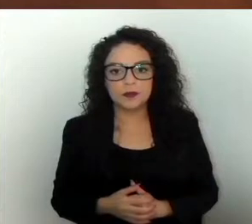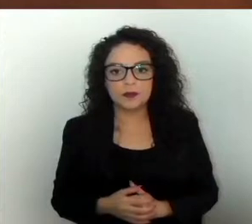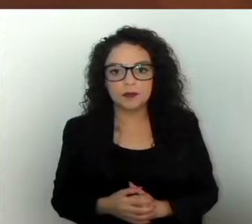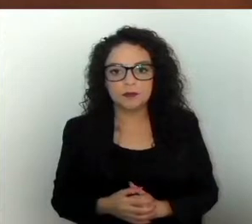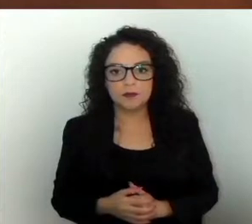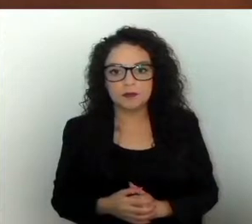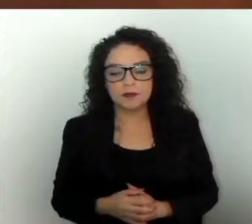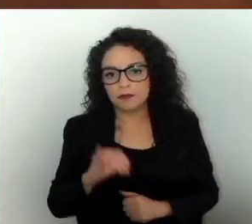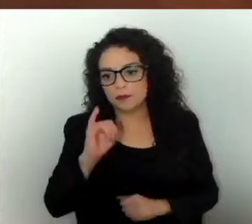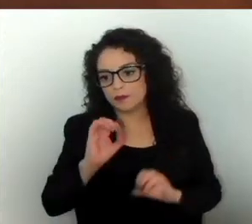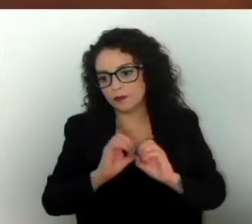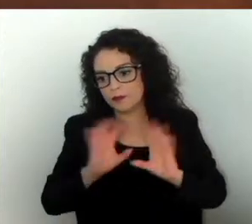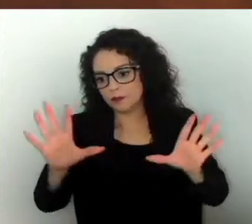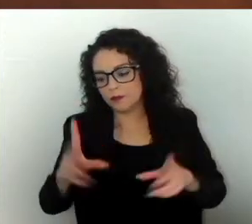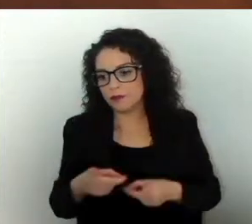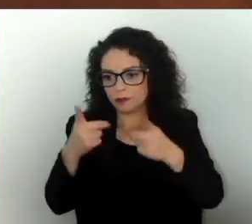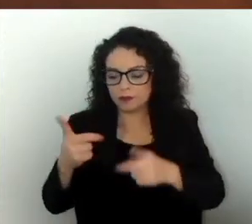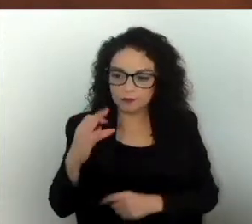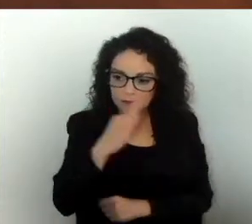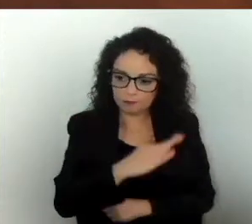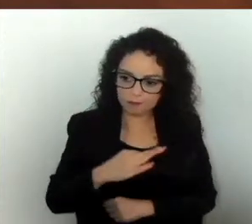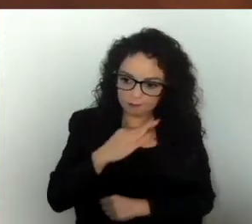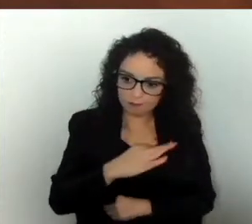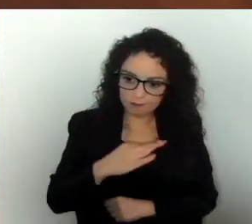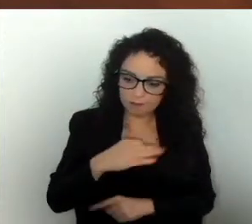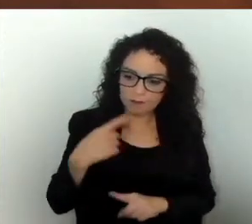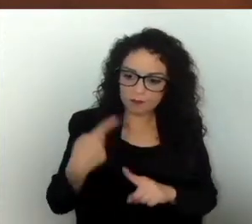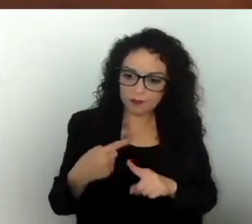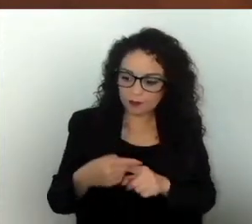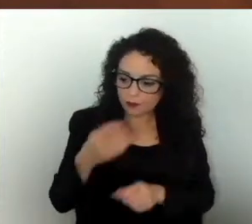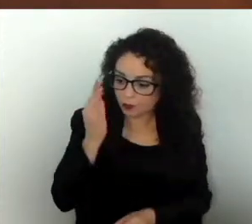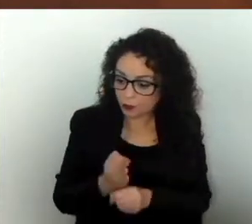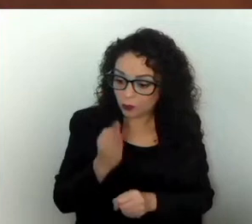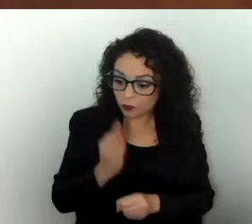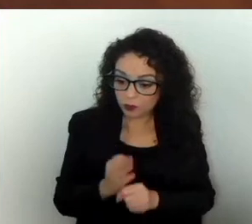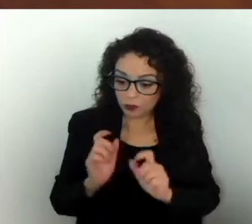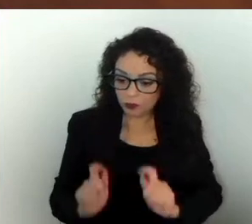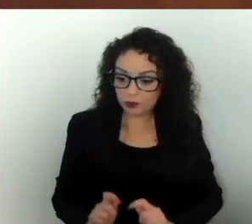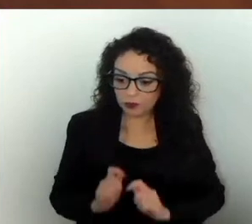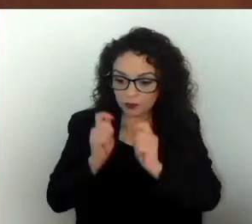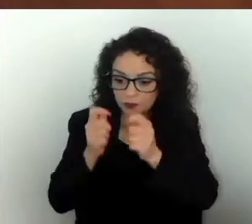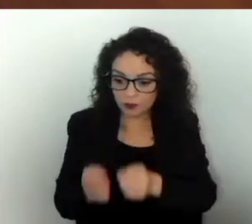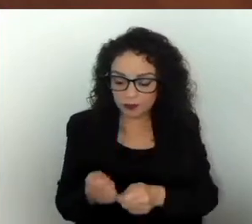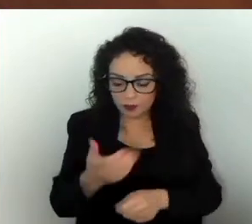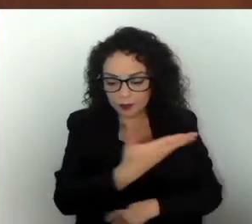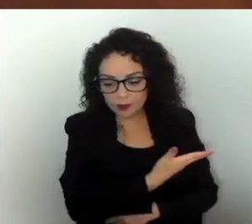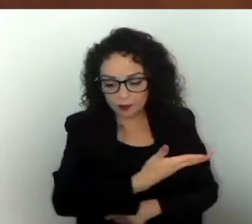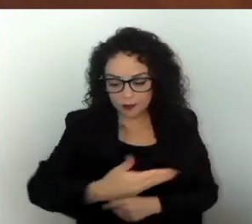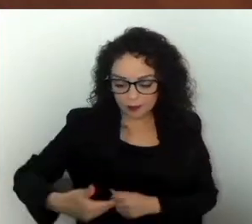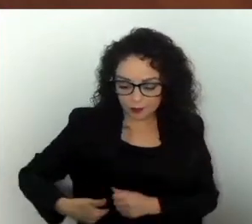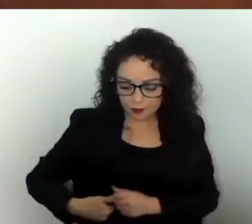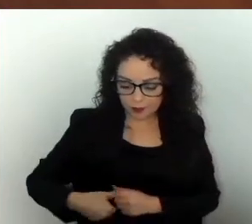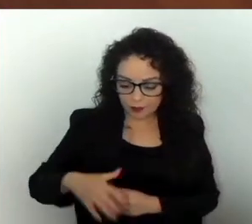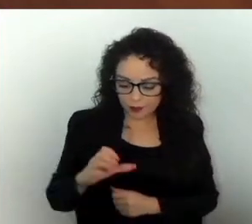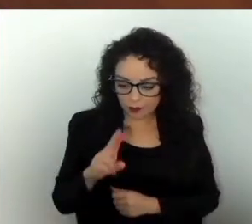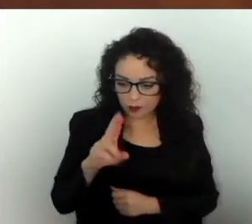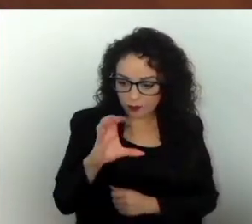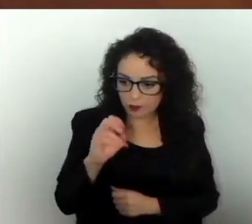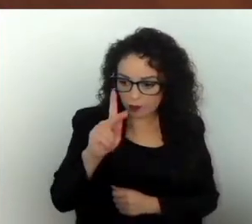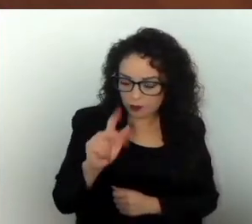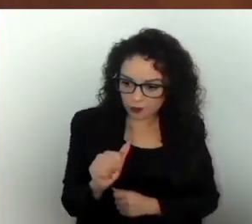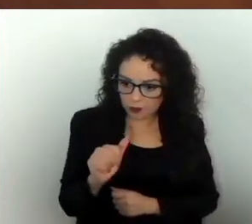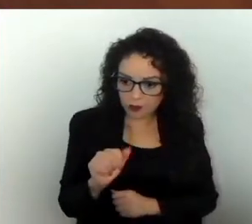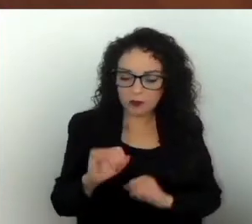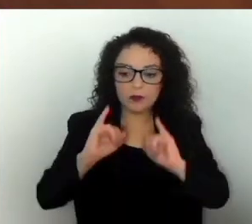a quien ha sido designado en estos momentos nuestro presidente de la Jucopa, de la Junta